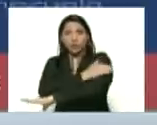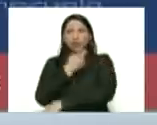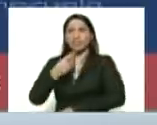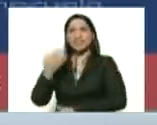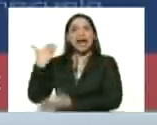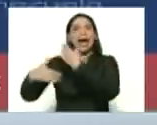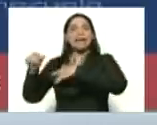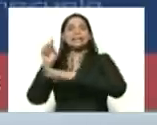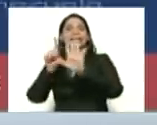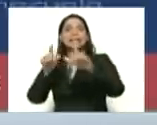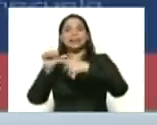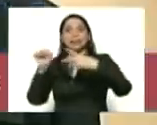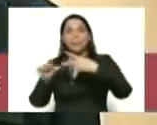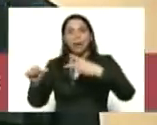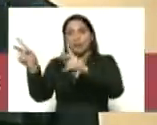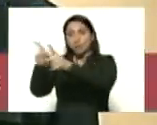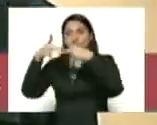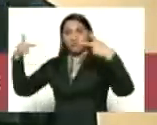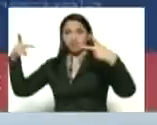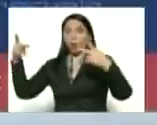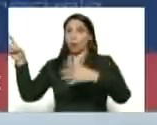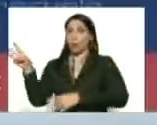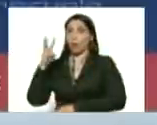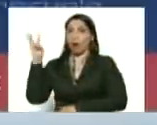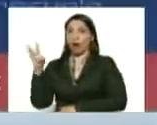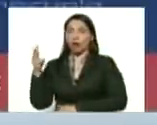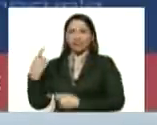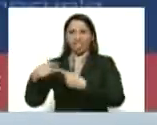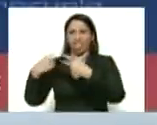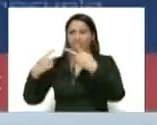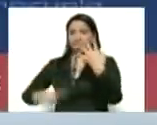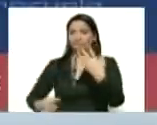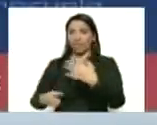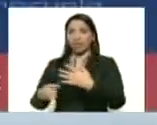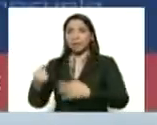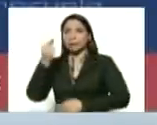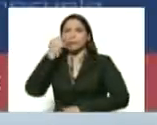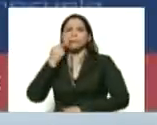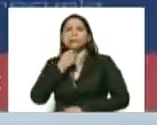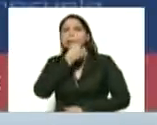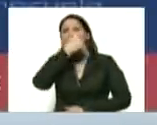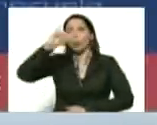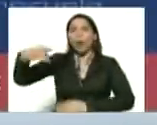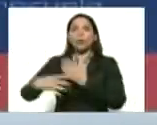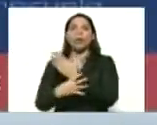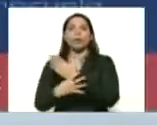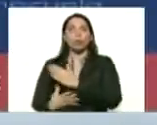en el Miami Herald en el New York Times y carabrotada carabrotada